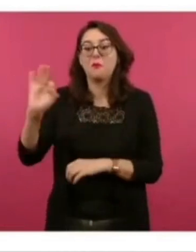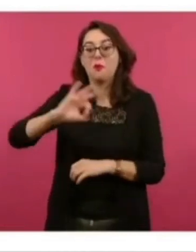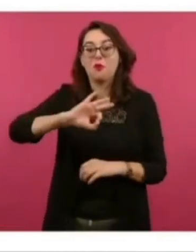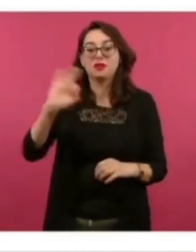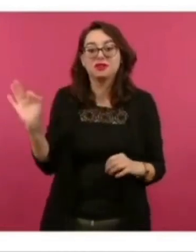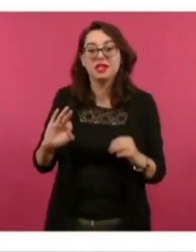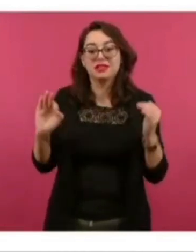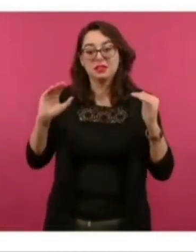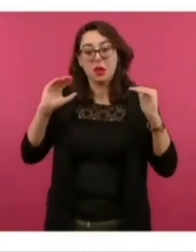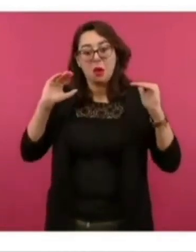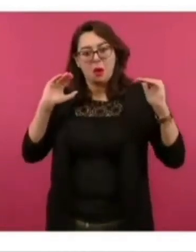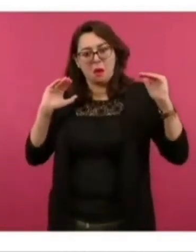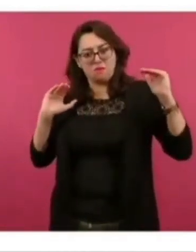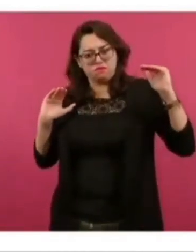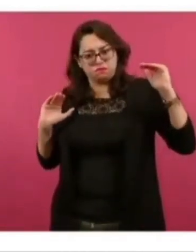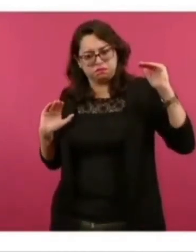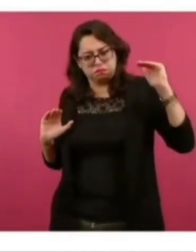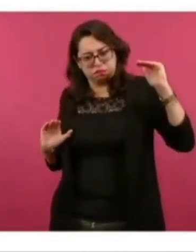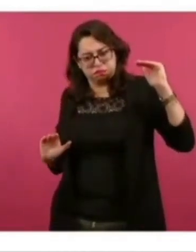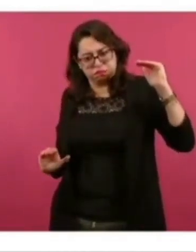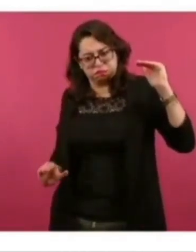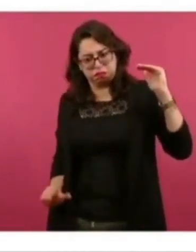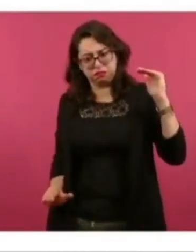el secretario